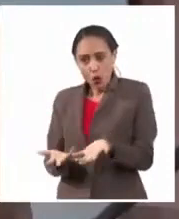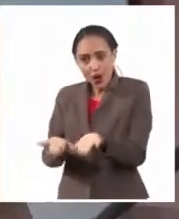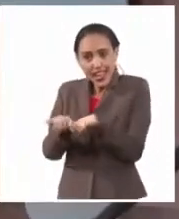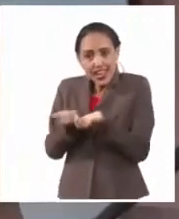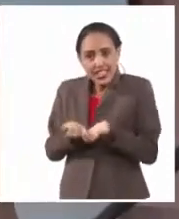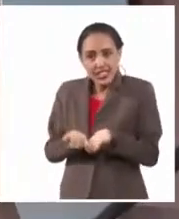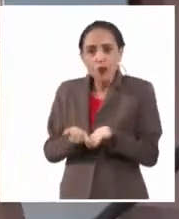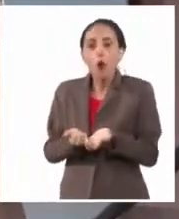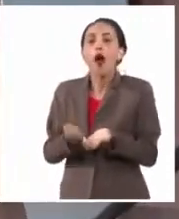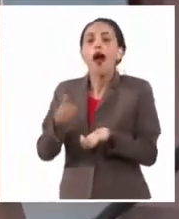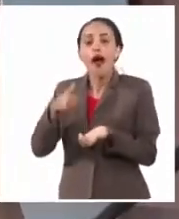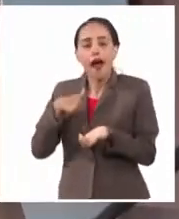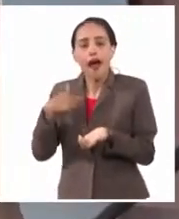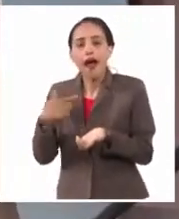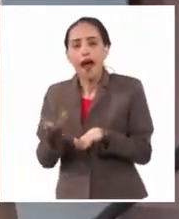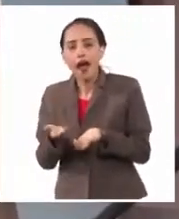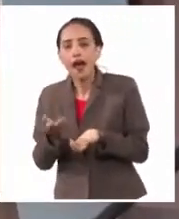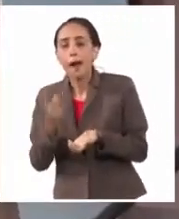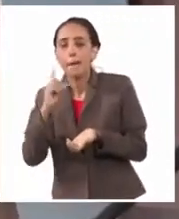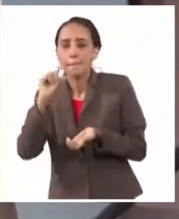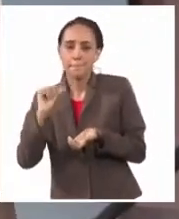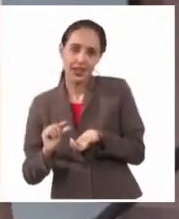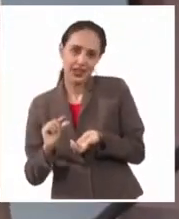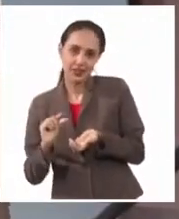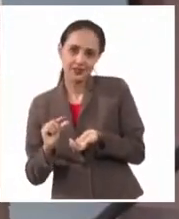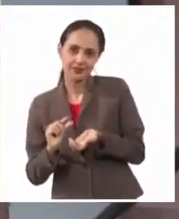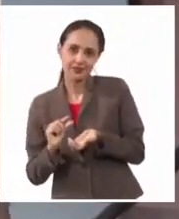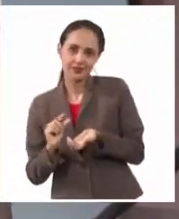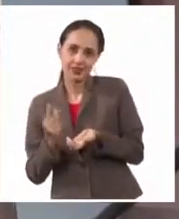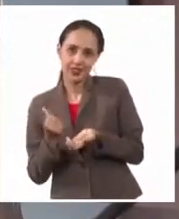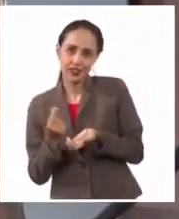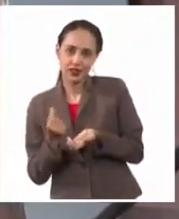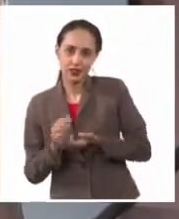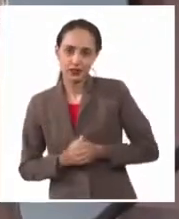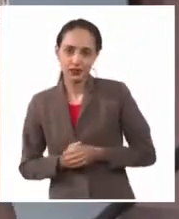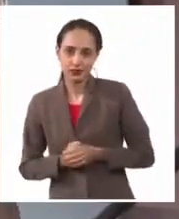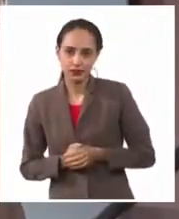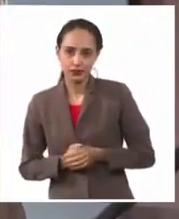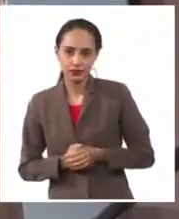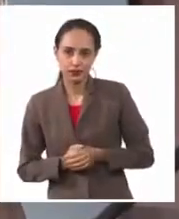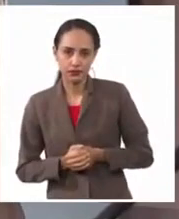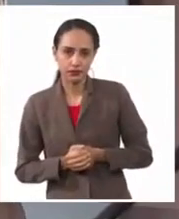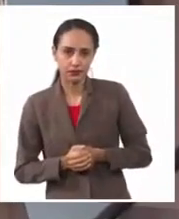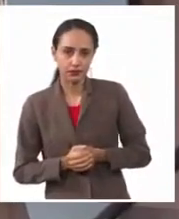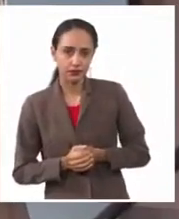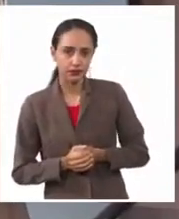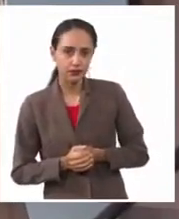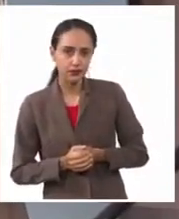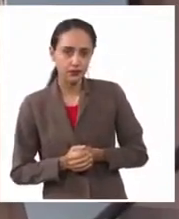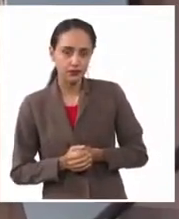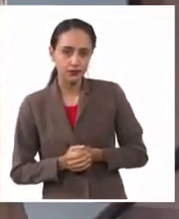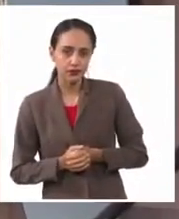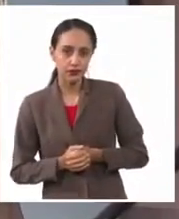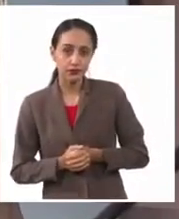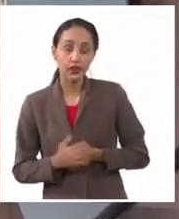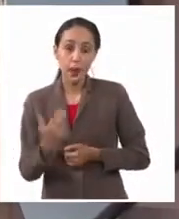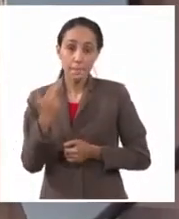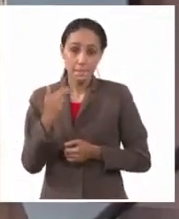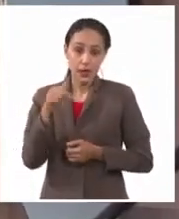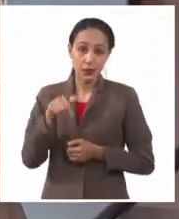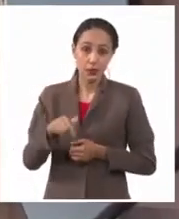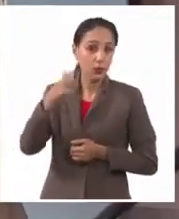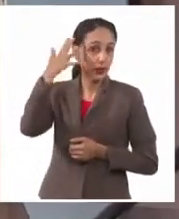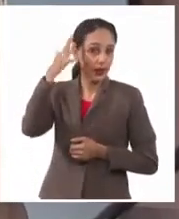ir a recoger a un punto de despacho el envío que le mandan desde el exterior. Hoy,